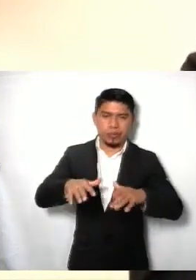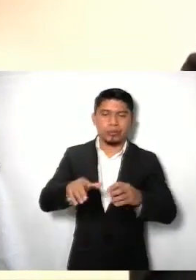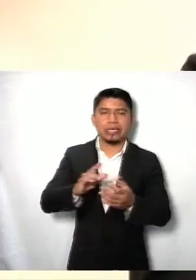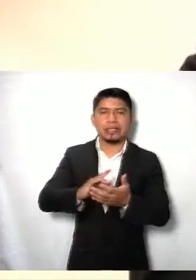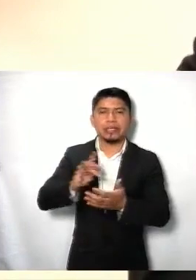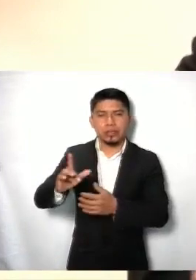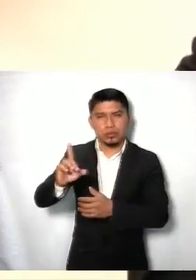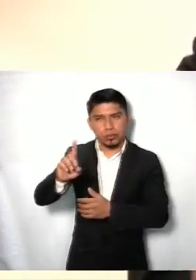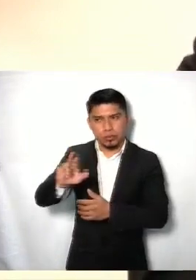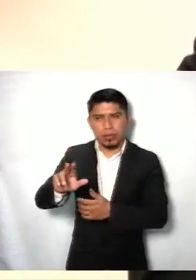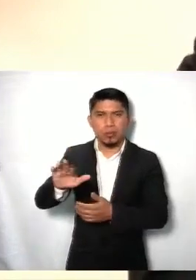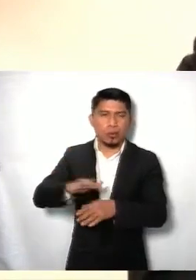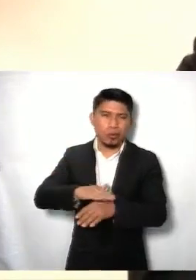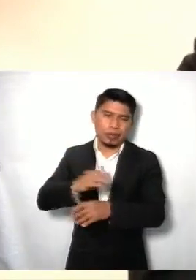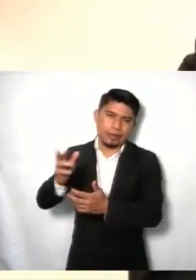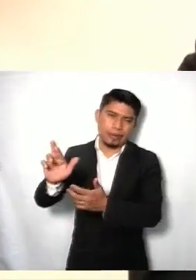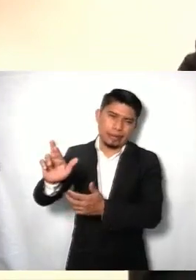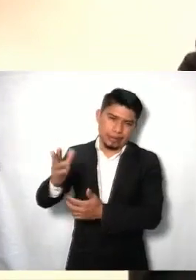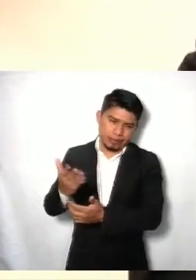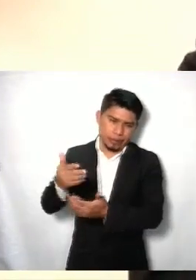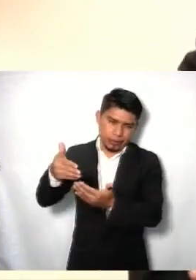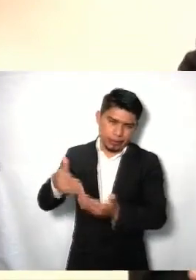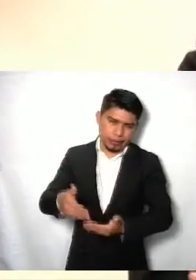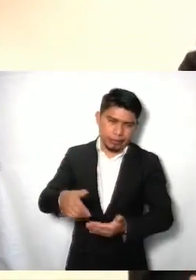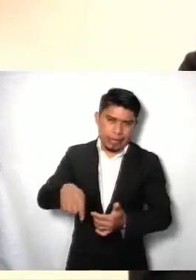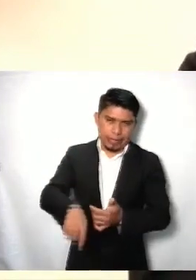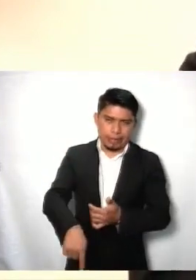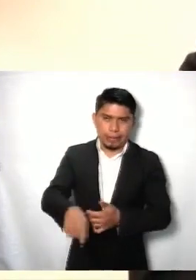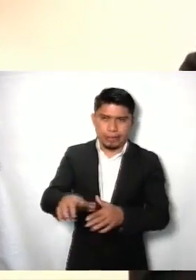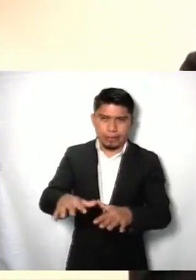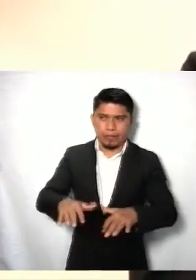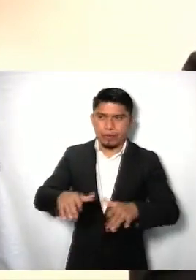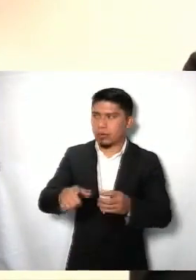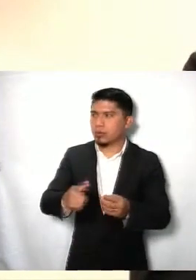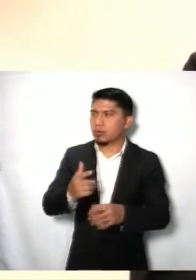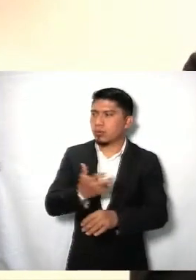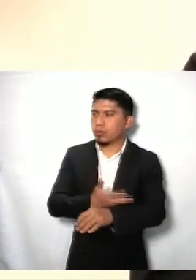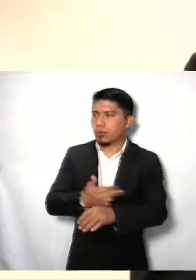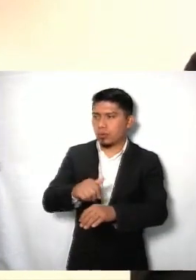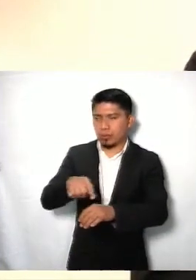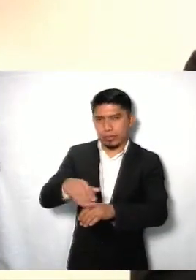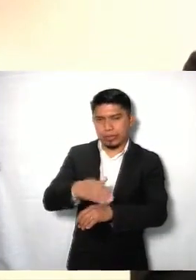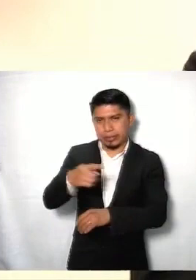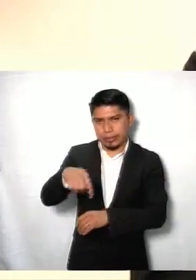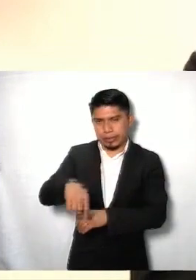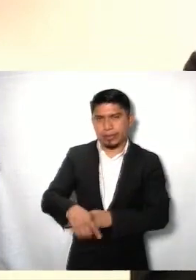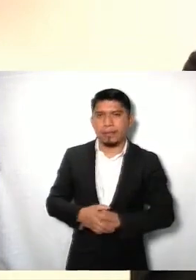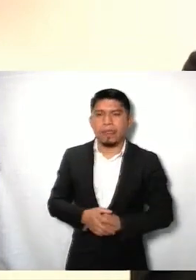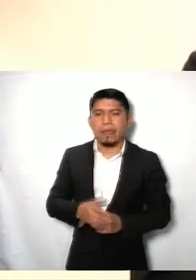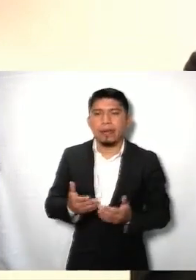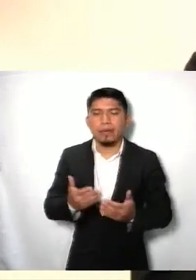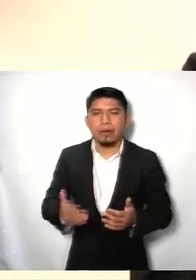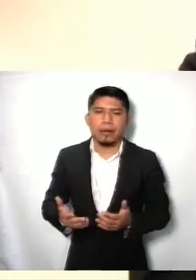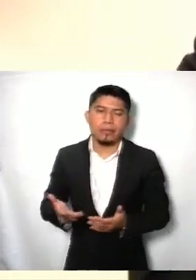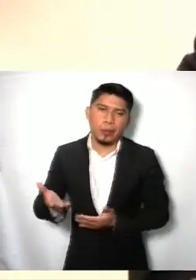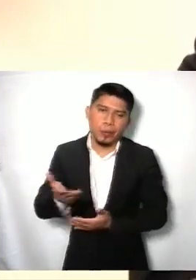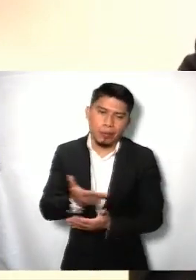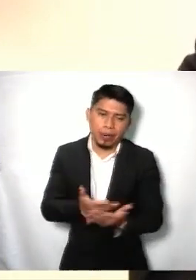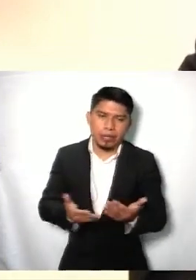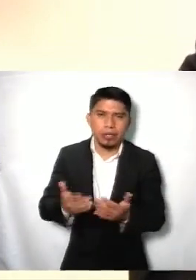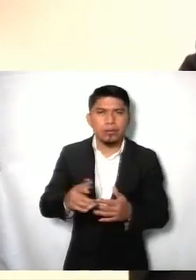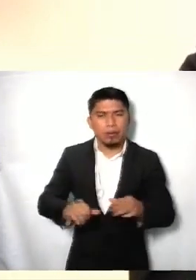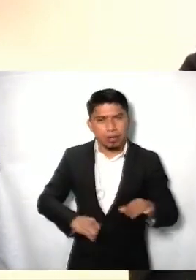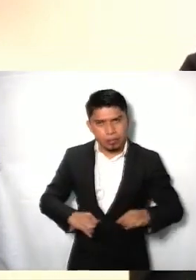estar aquí, doctor. Gracias por la anfitrionía, gracias por siempre recibirnos y pues es un honor también estar en nuestra casa de estudios ahora compartiendo